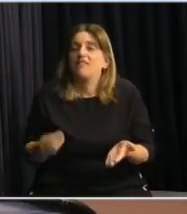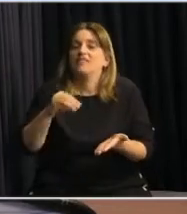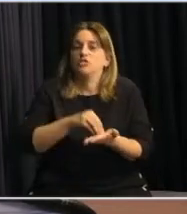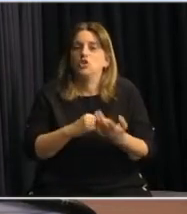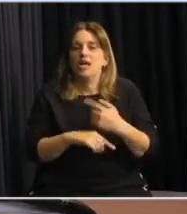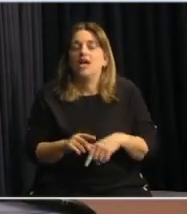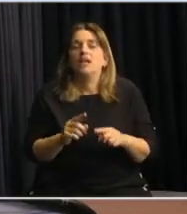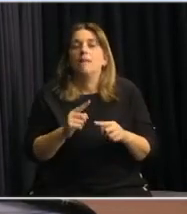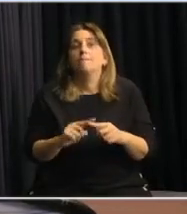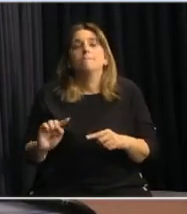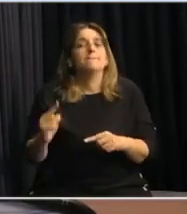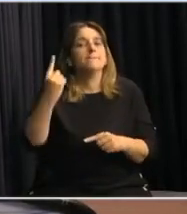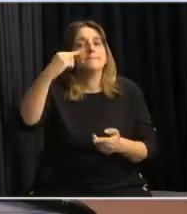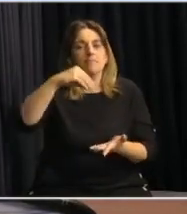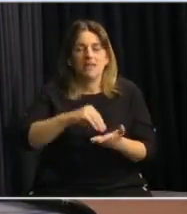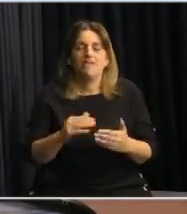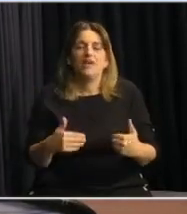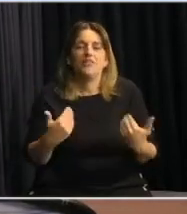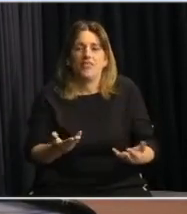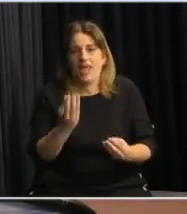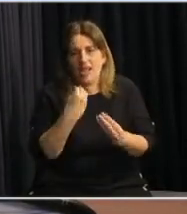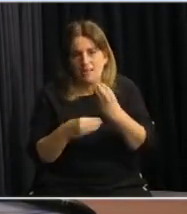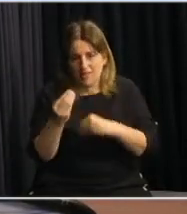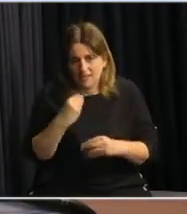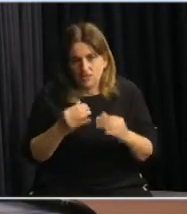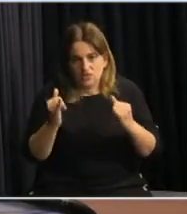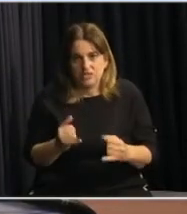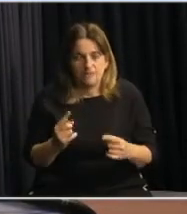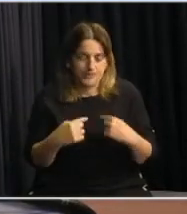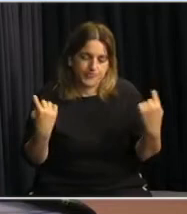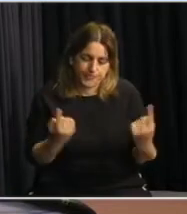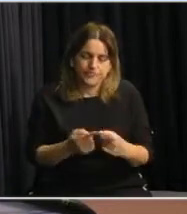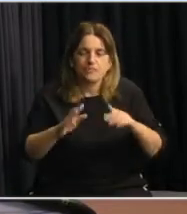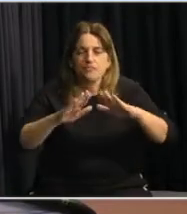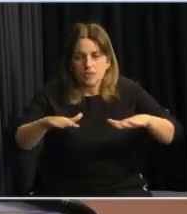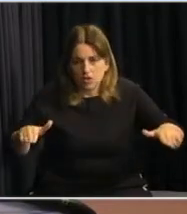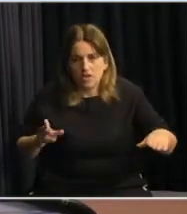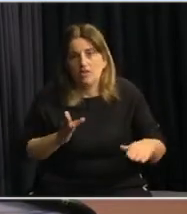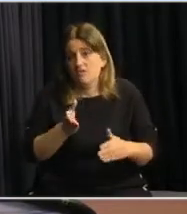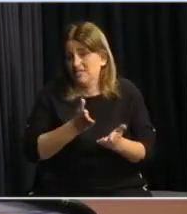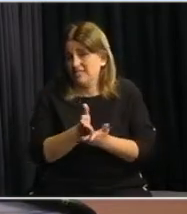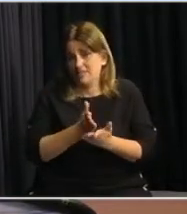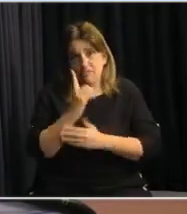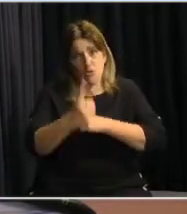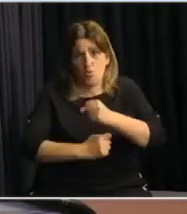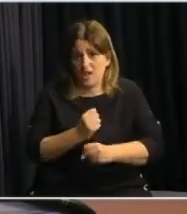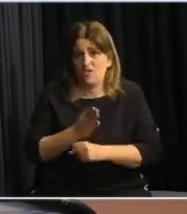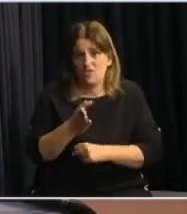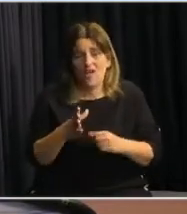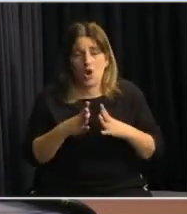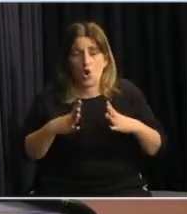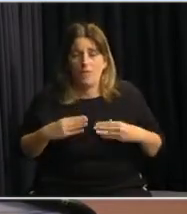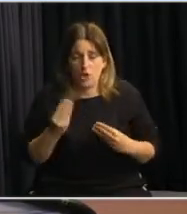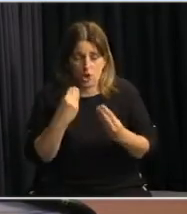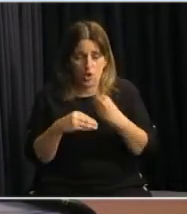complementario, por primera vez, de brindar la alimentación a todos los niños usuarios de nuestros comedores escolares. Es decir,